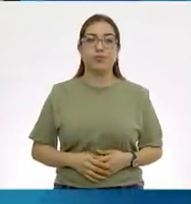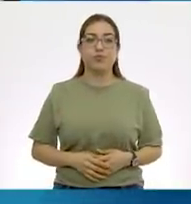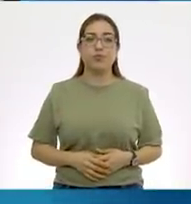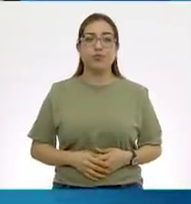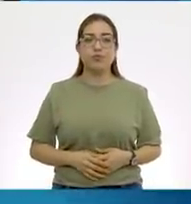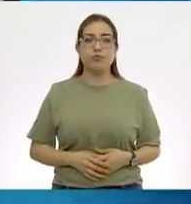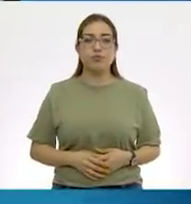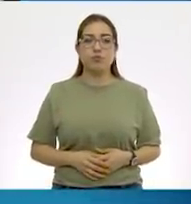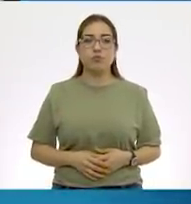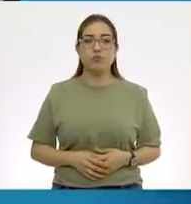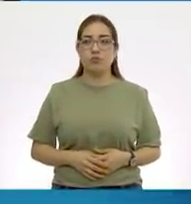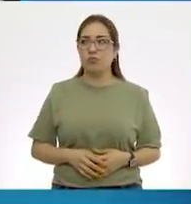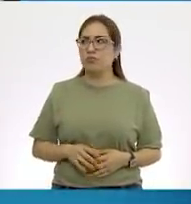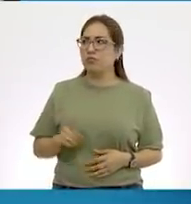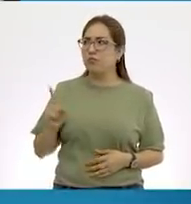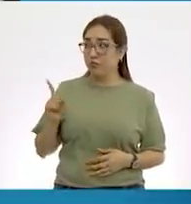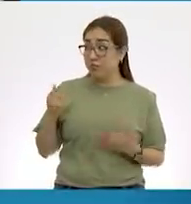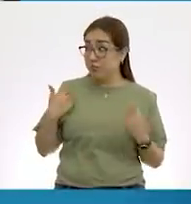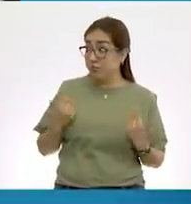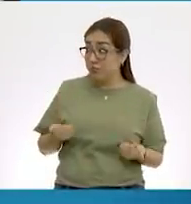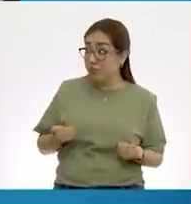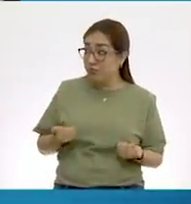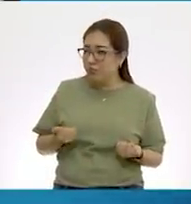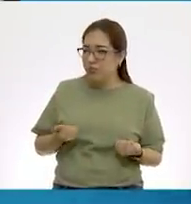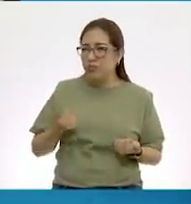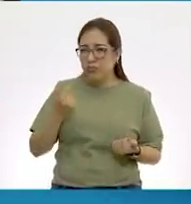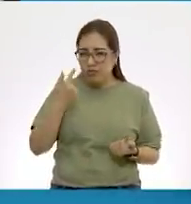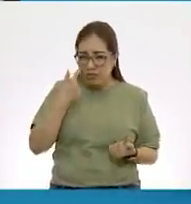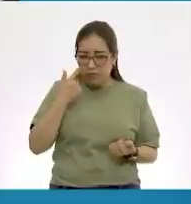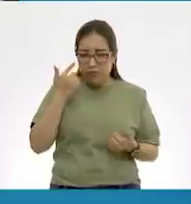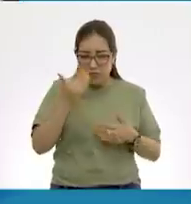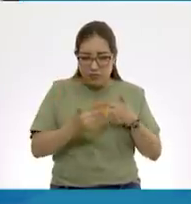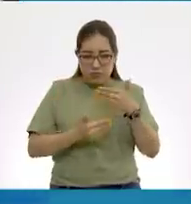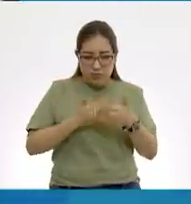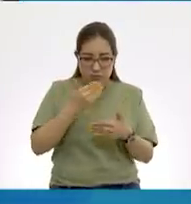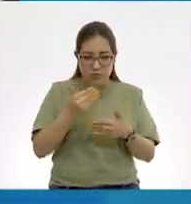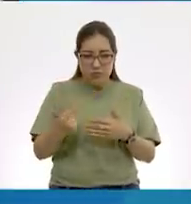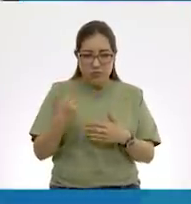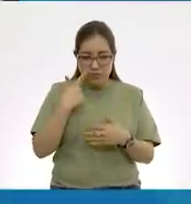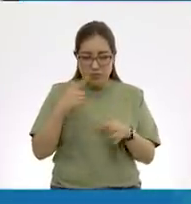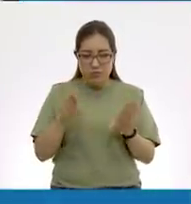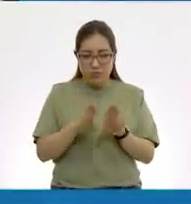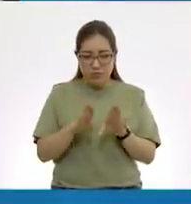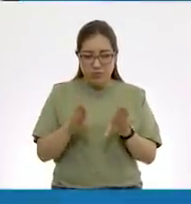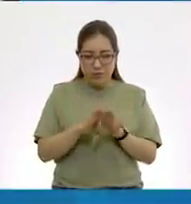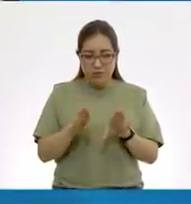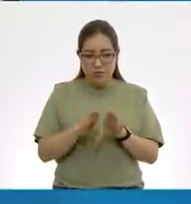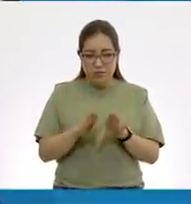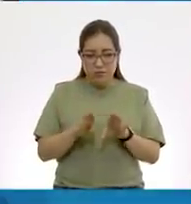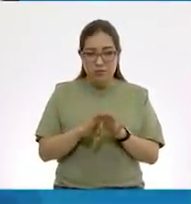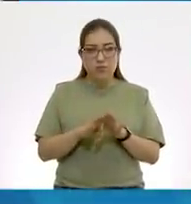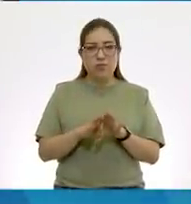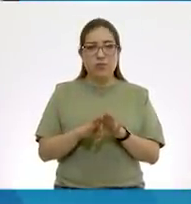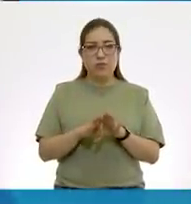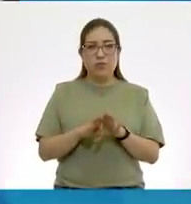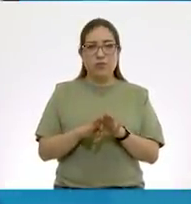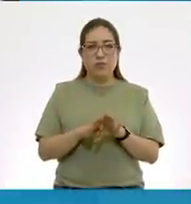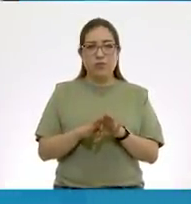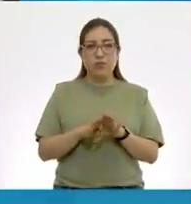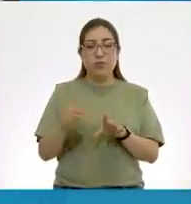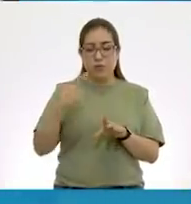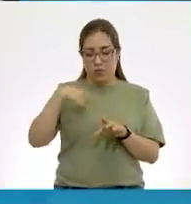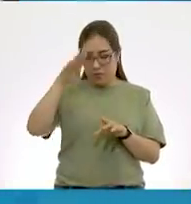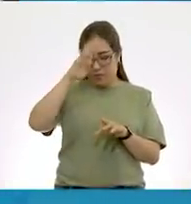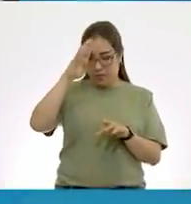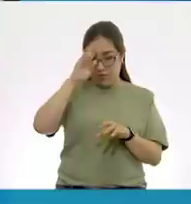O sea, algo quieres decir, ¿verdad? Estoy tratando de adelantar un poquito. Entonces, para las 15 yo tendría que tomar en cuenta que ya dieron las